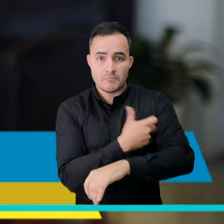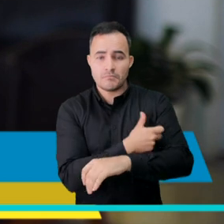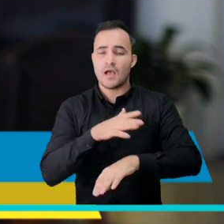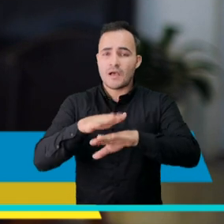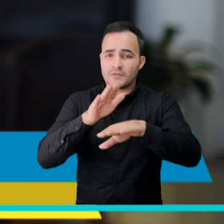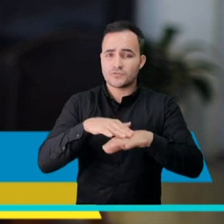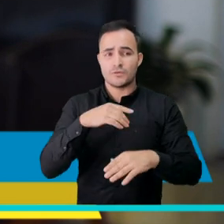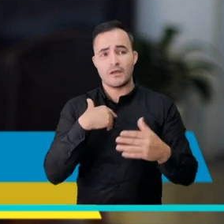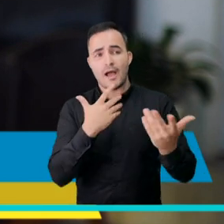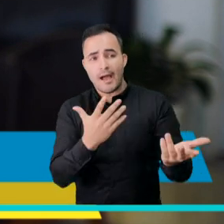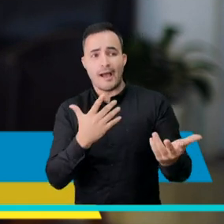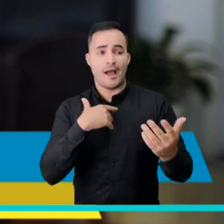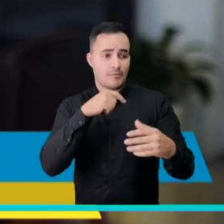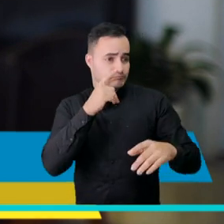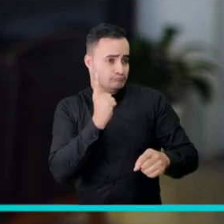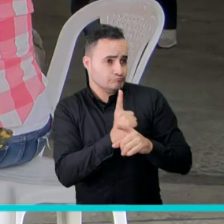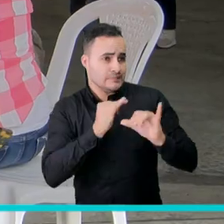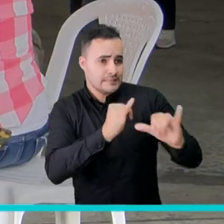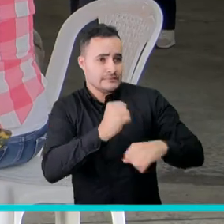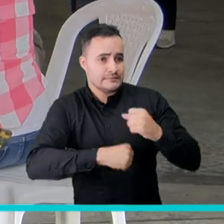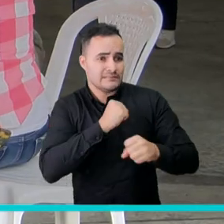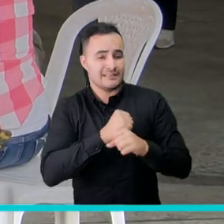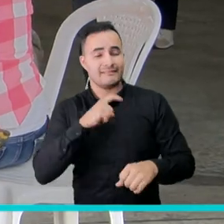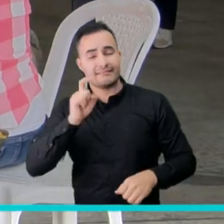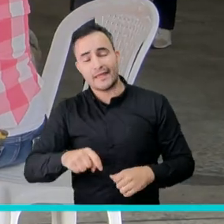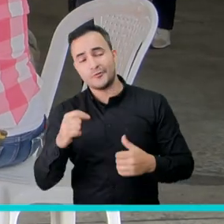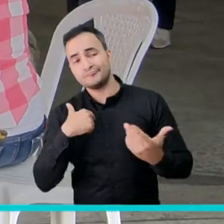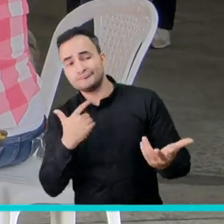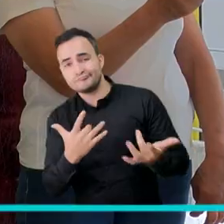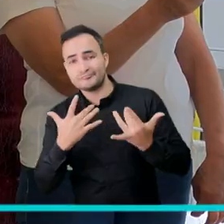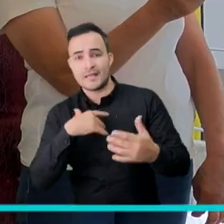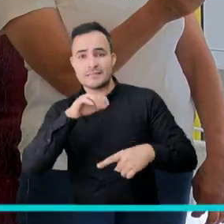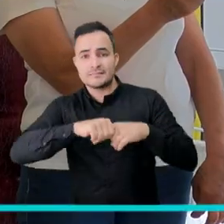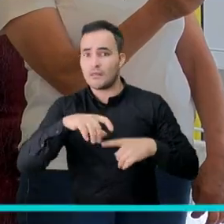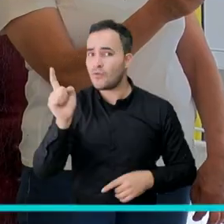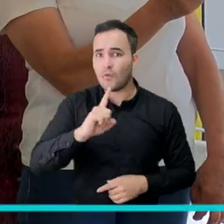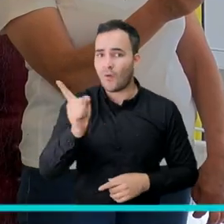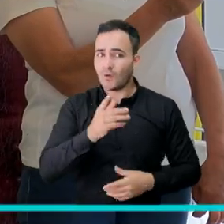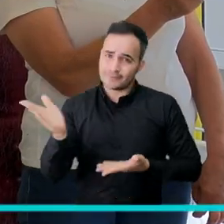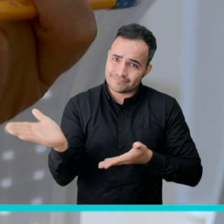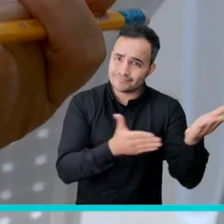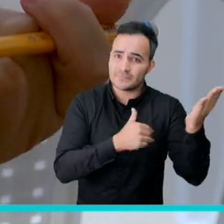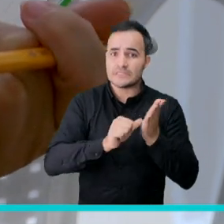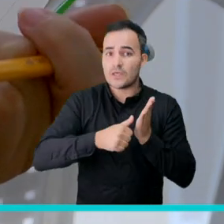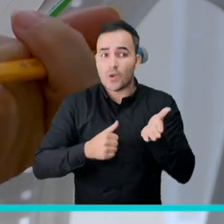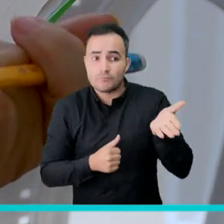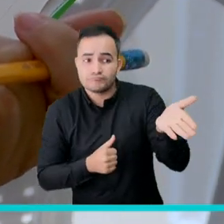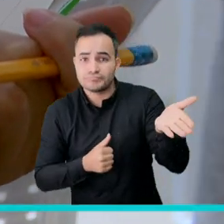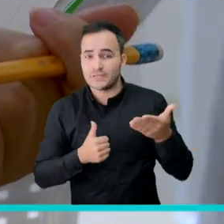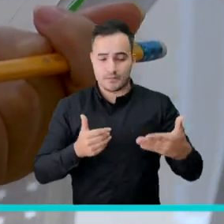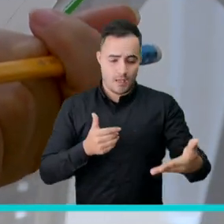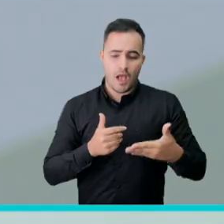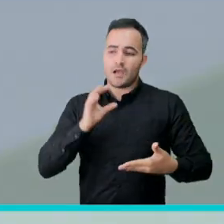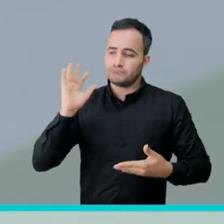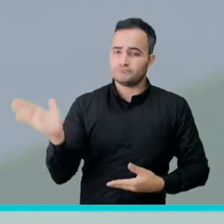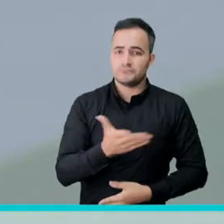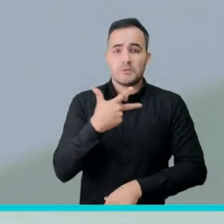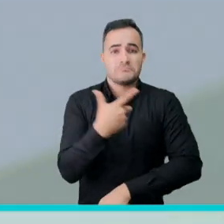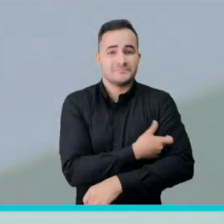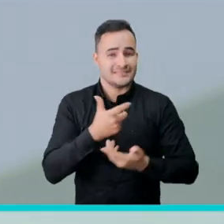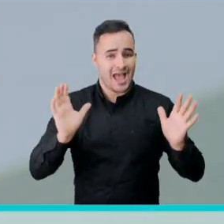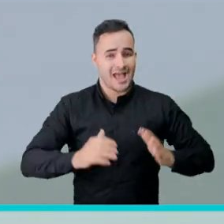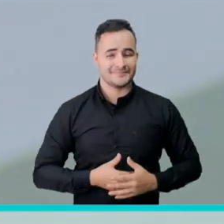la inmunización no requieren estar inscritos en mi vacuna, solamente deben llegar con su cédula para recibir el biológico.